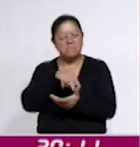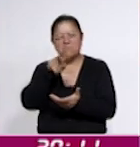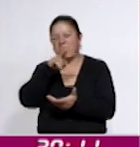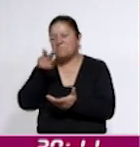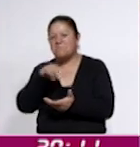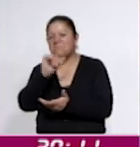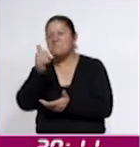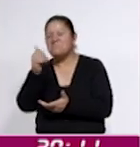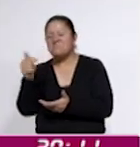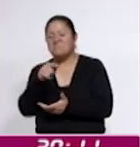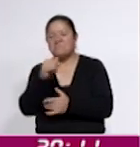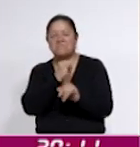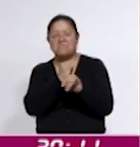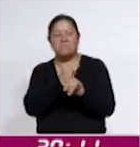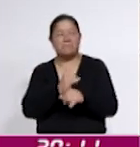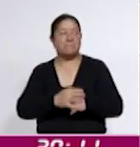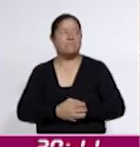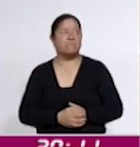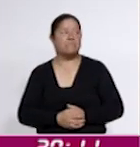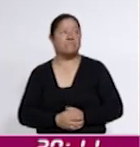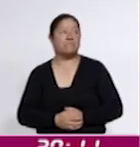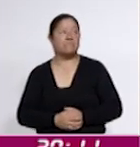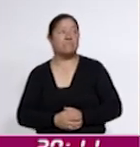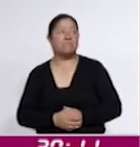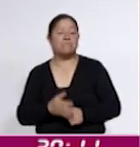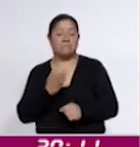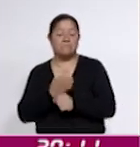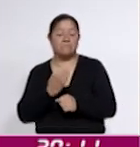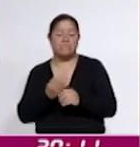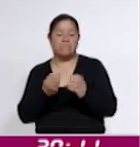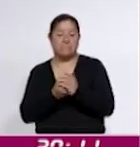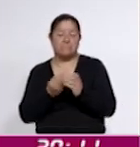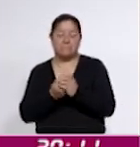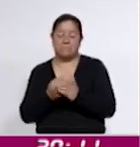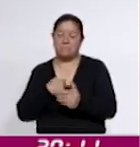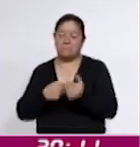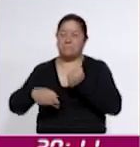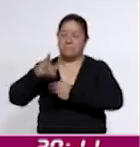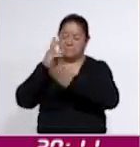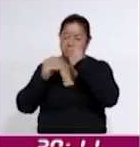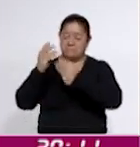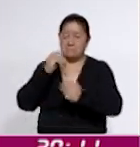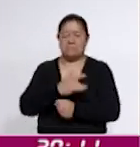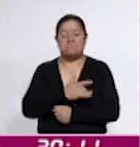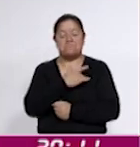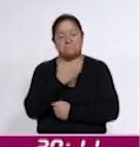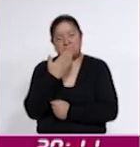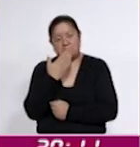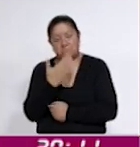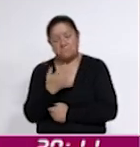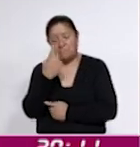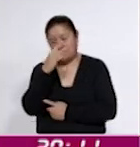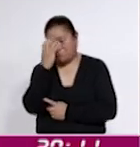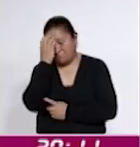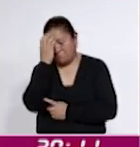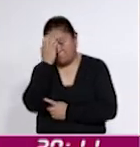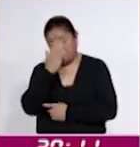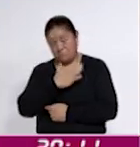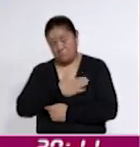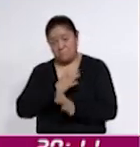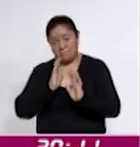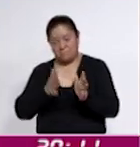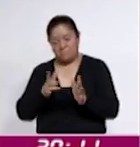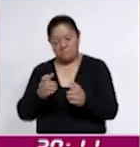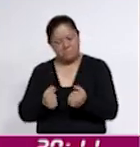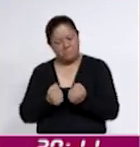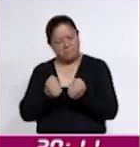básicas de Internet. Este curso que nos están dando me parece muy atractivo, muy bueno, para reforzar los conocimientos que ya tenemos,